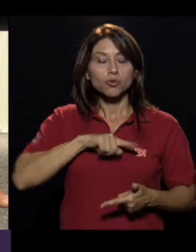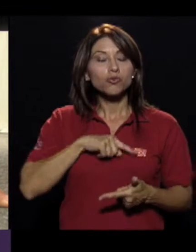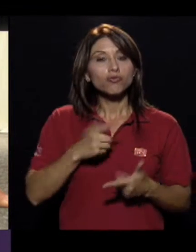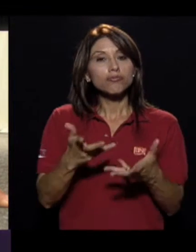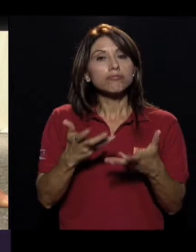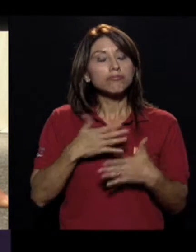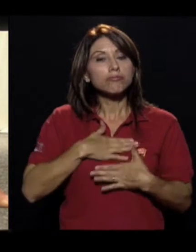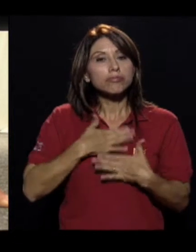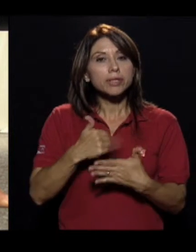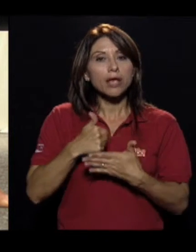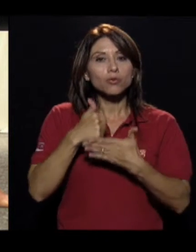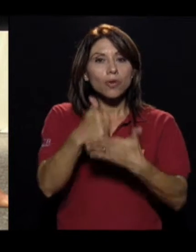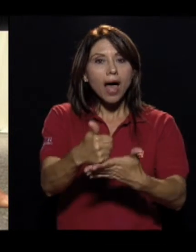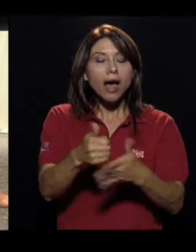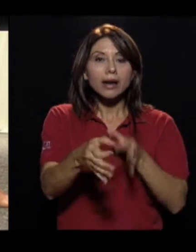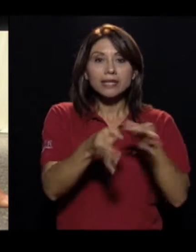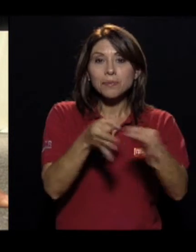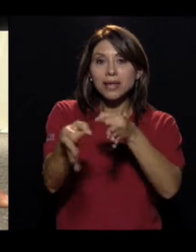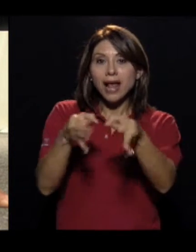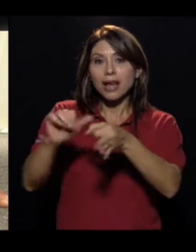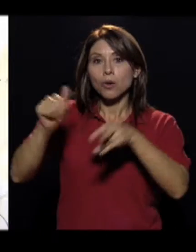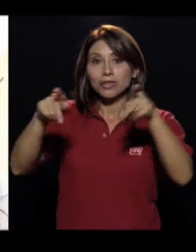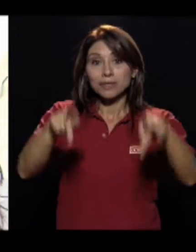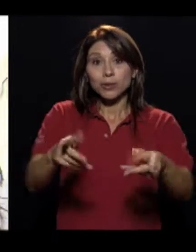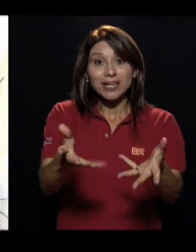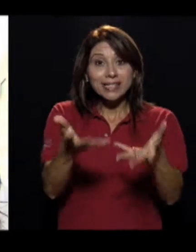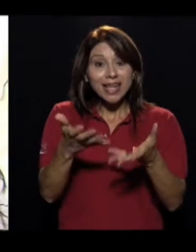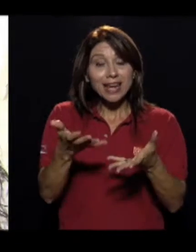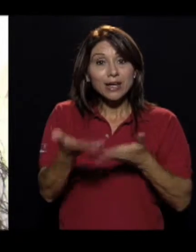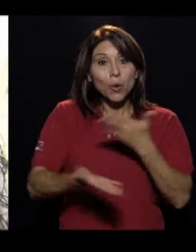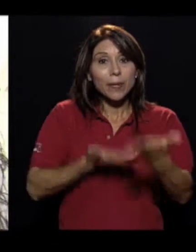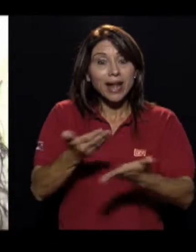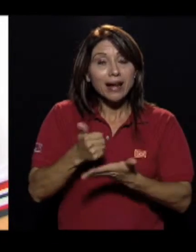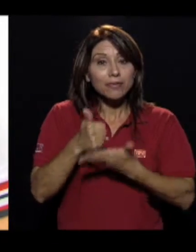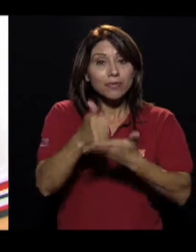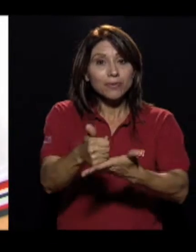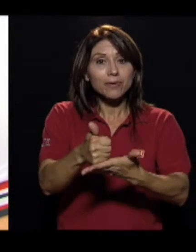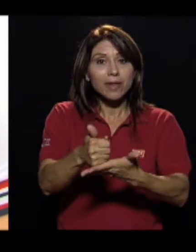a ayudar, a explicarle a las demás personas que quieran cooperar cuál es la misión del guía.